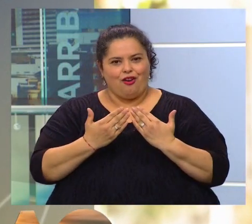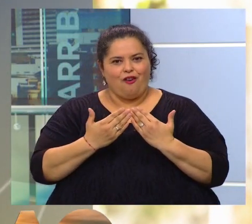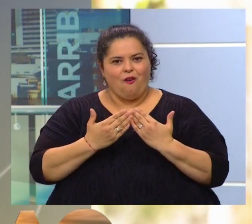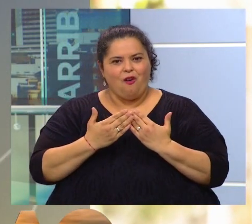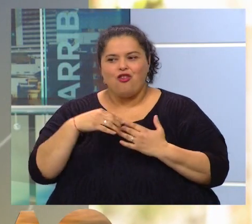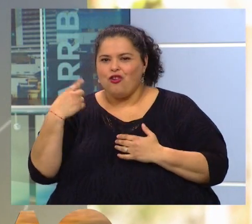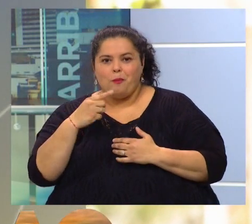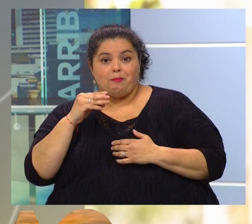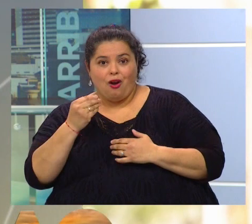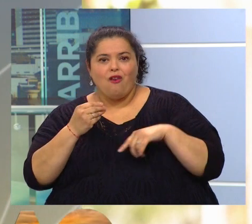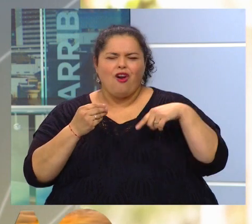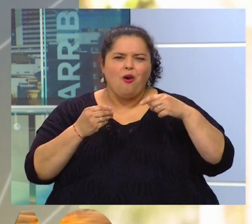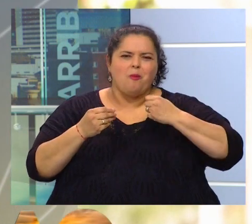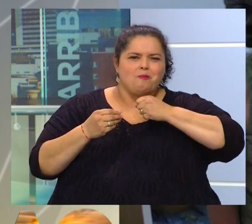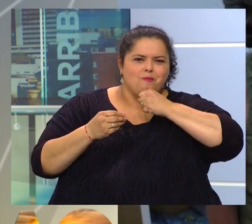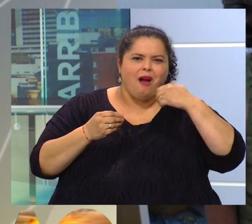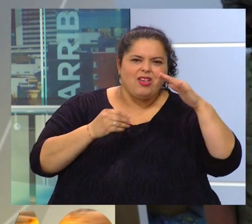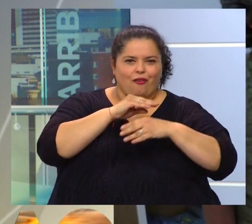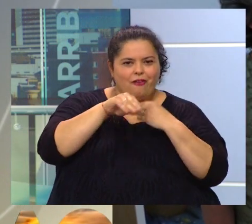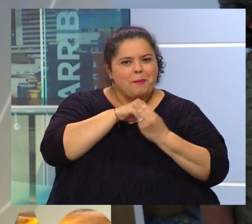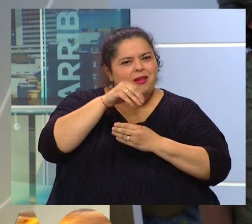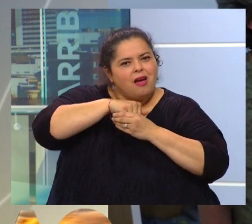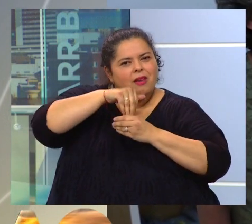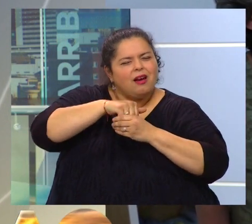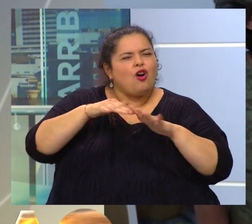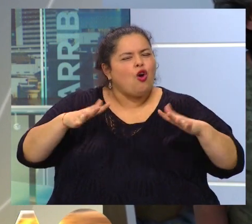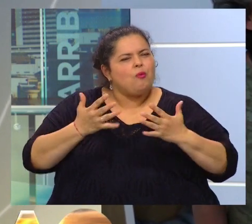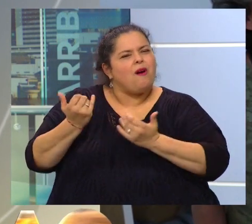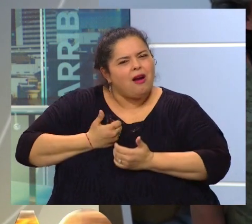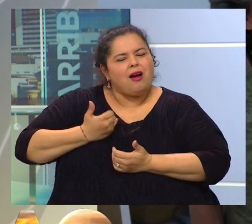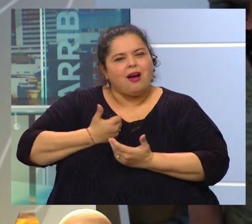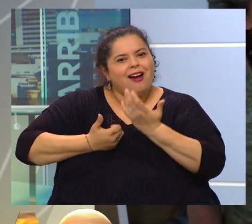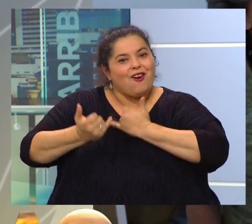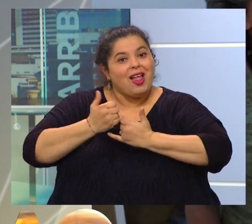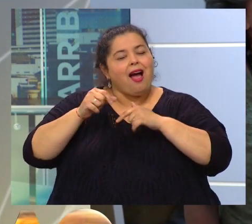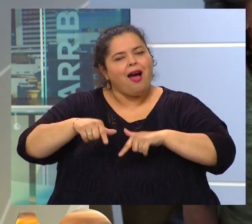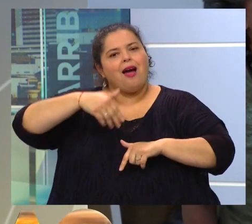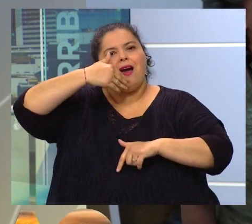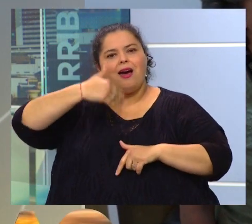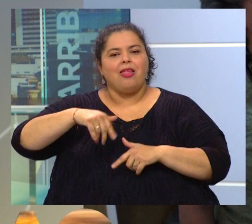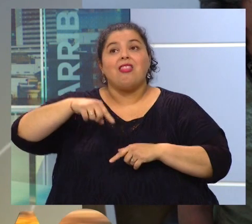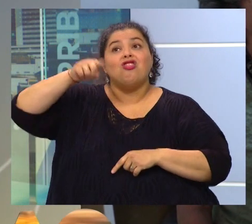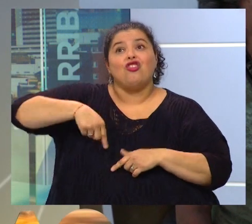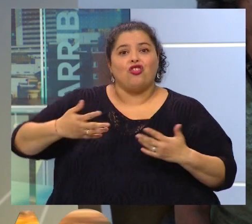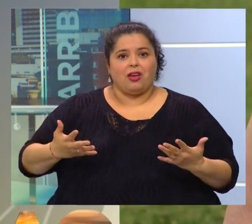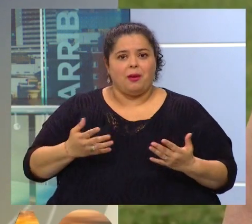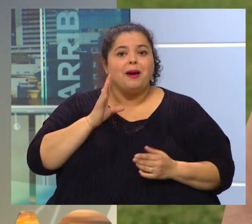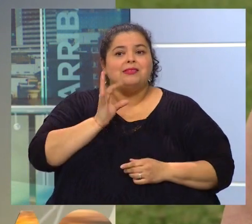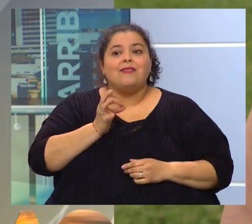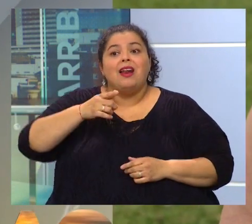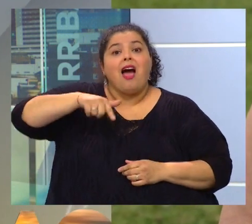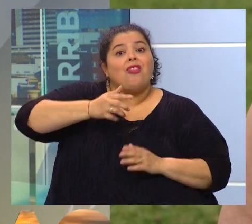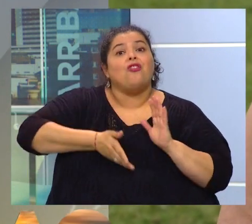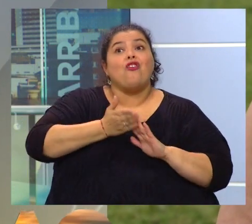para entender de dónde venimos y para poder saber a dónde vamos. Porque si